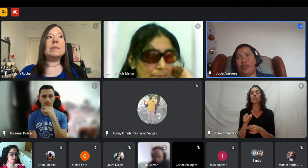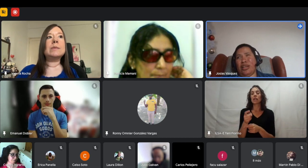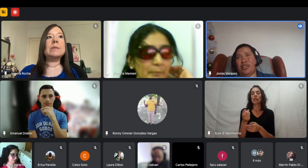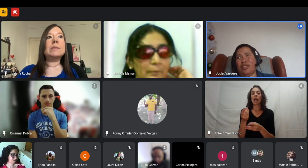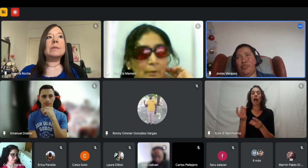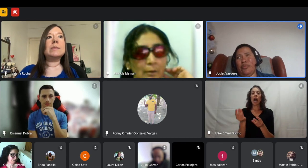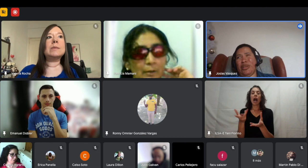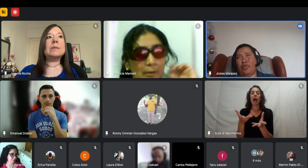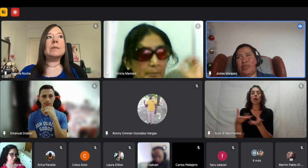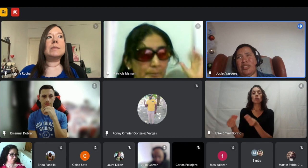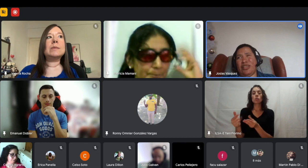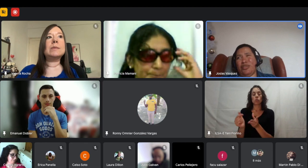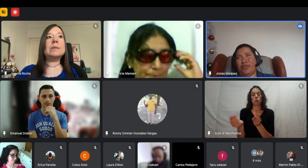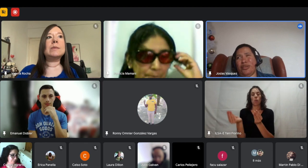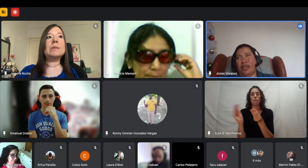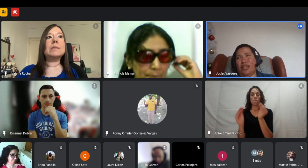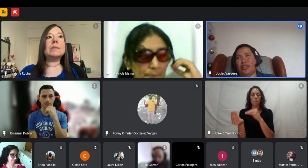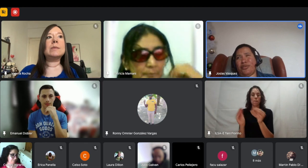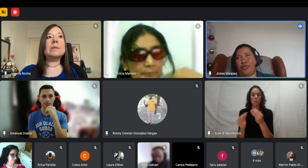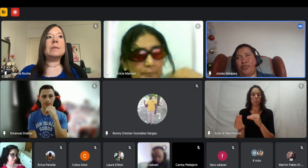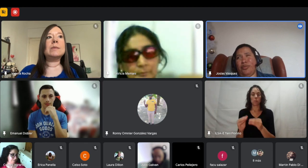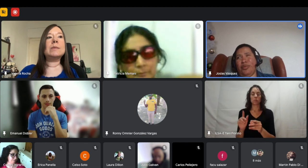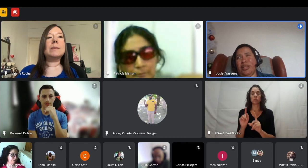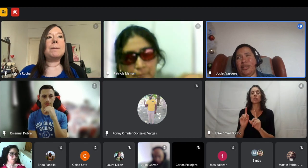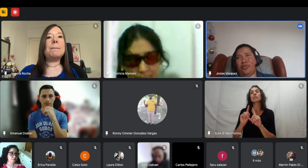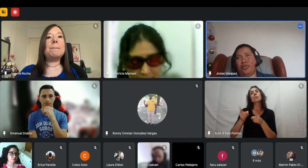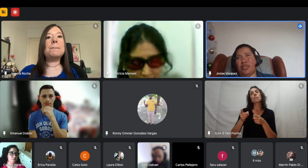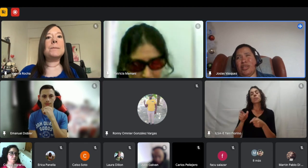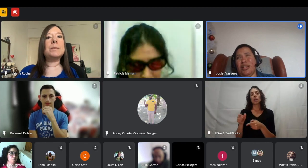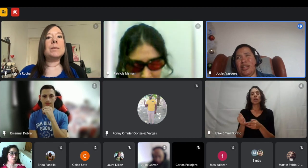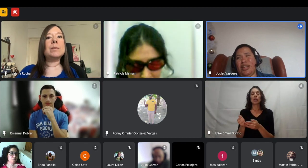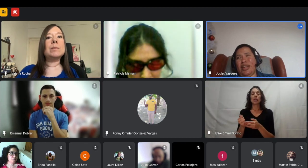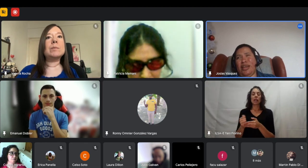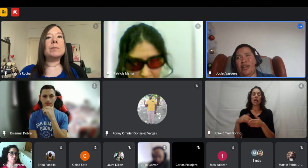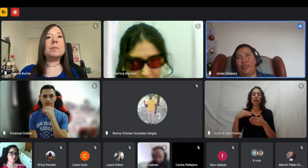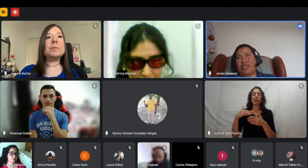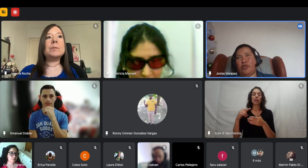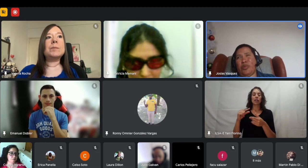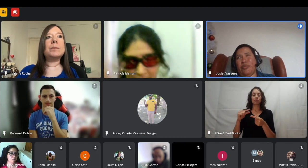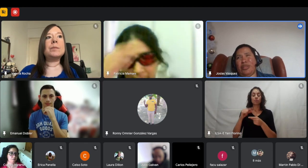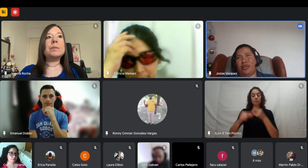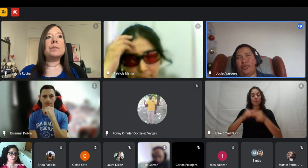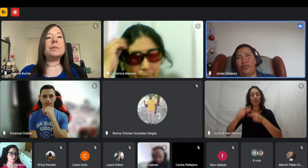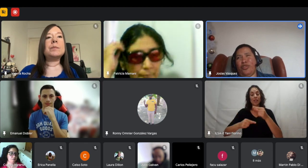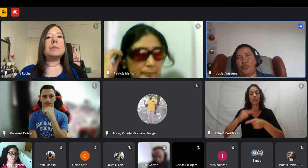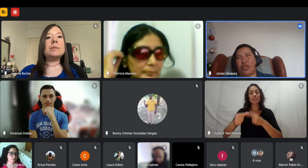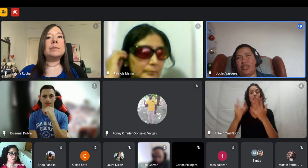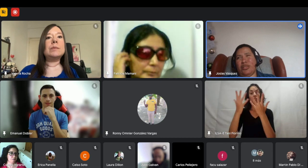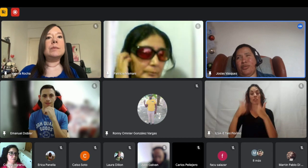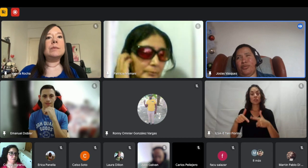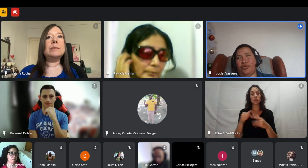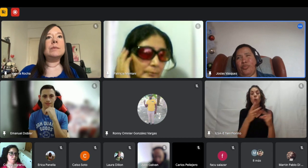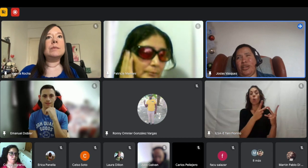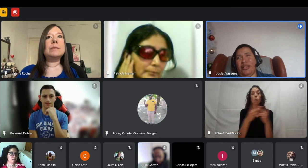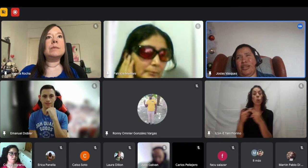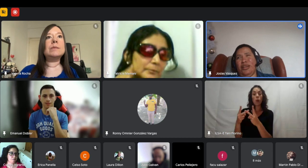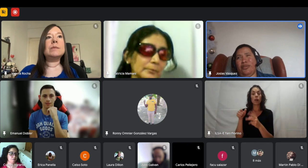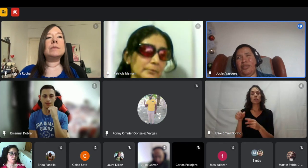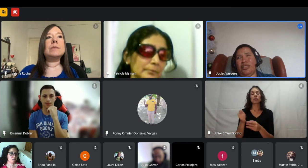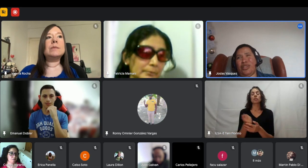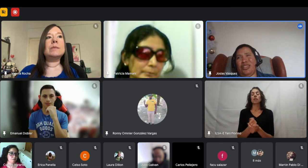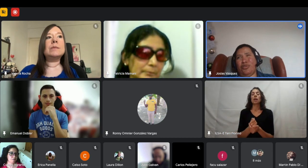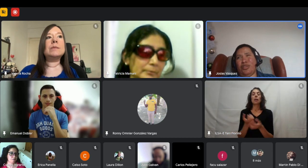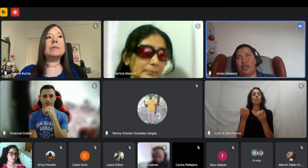pero casi siempre me llamó más la atención el desarrollo web entonces empecé a experimentar con wordpress con